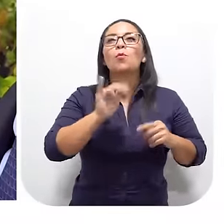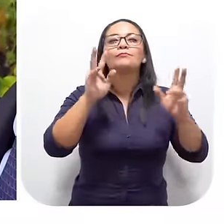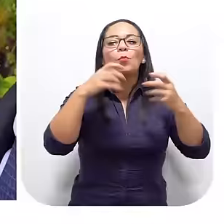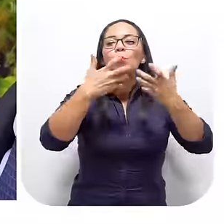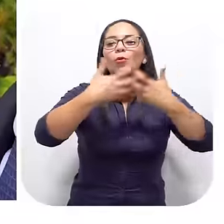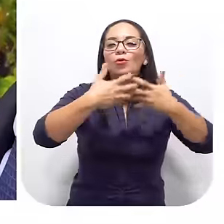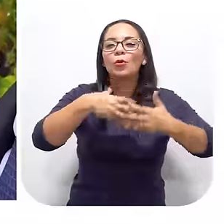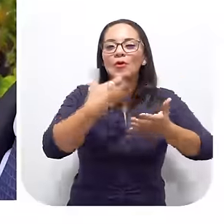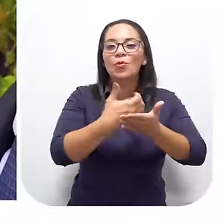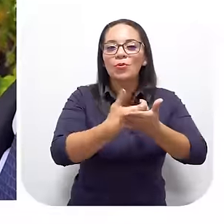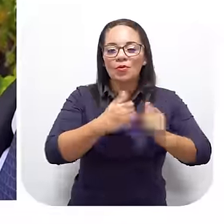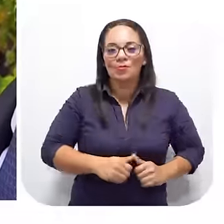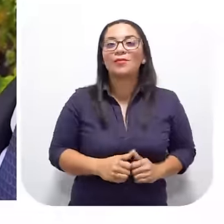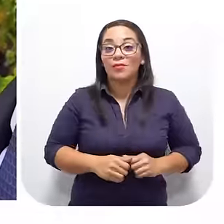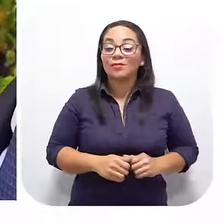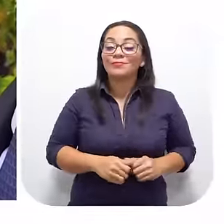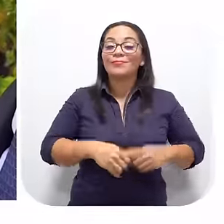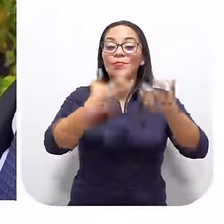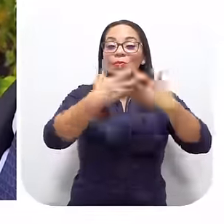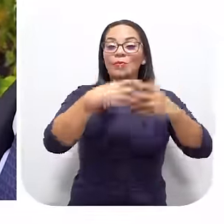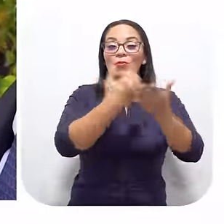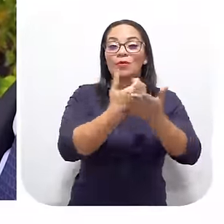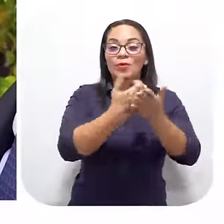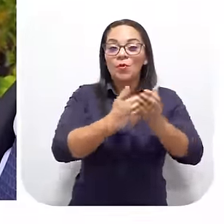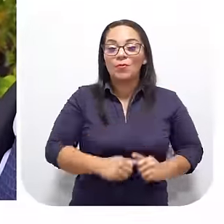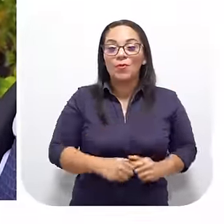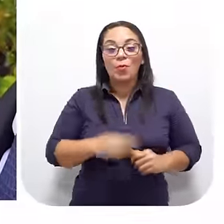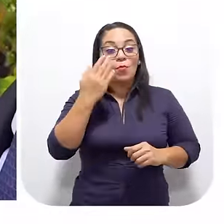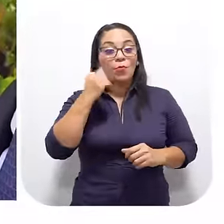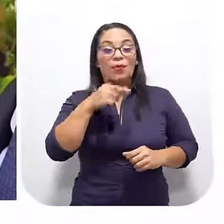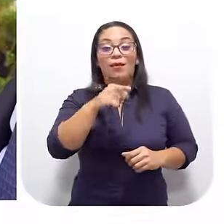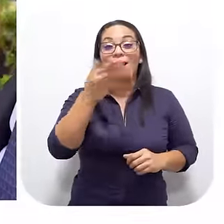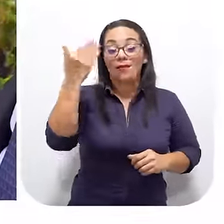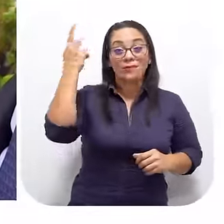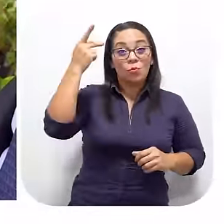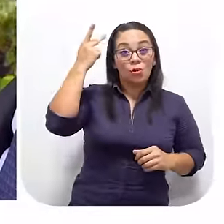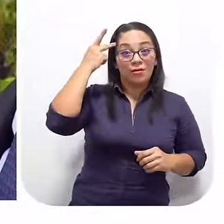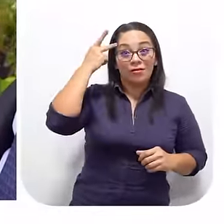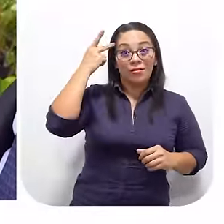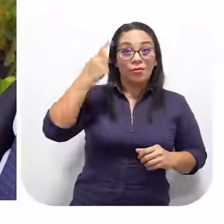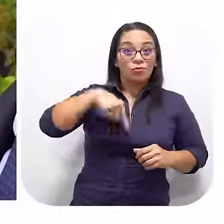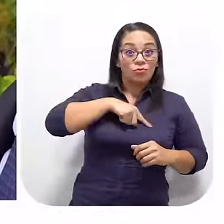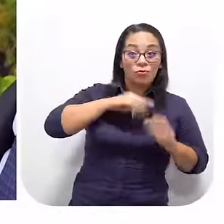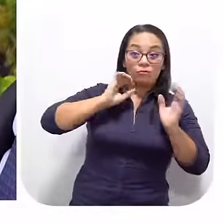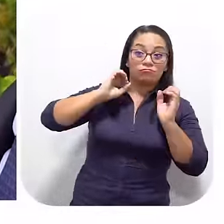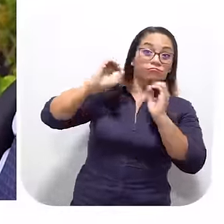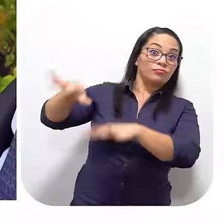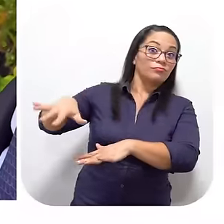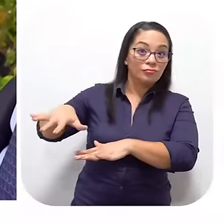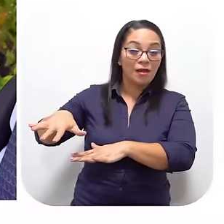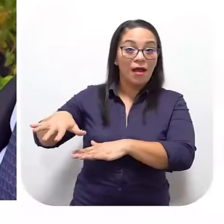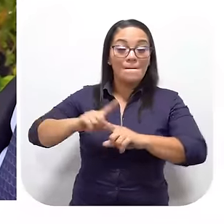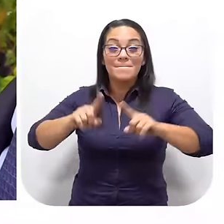El motor económico Que Se convirtió En el motor económico Porque estábamos Turísticamente Tan abandonados